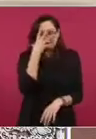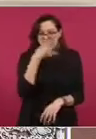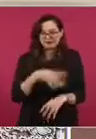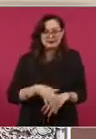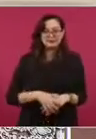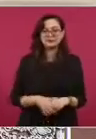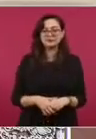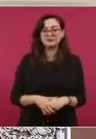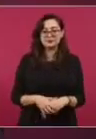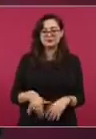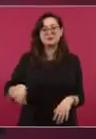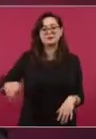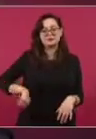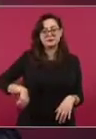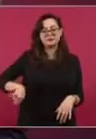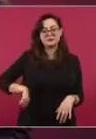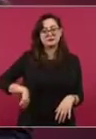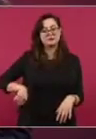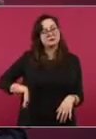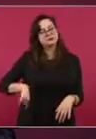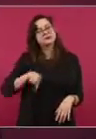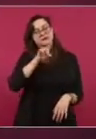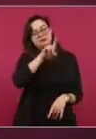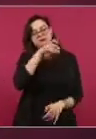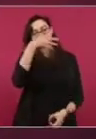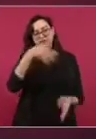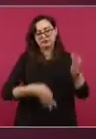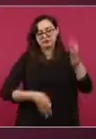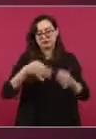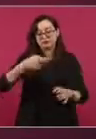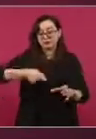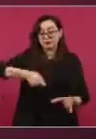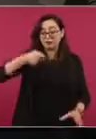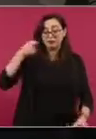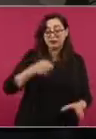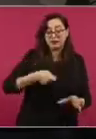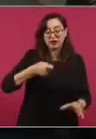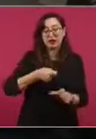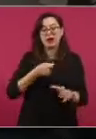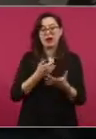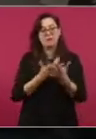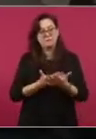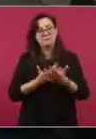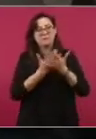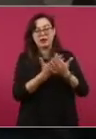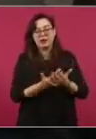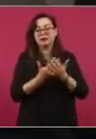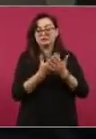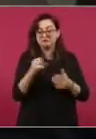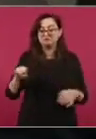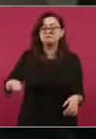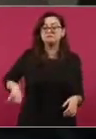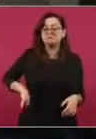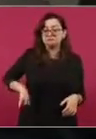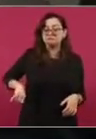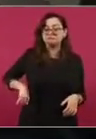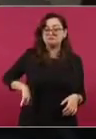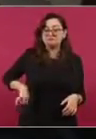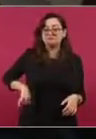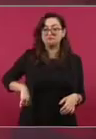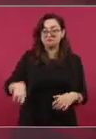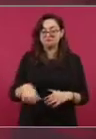Me llamó la atención, a ver, ¿por qué no se